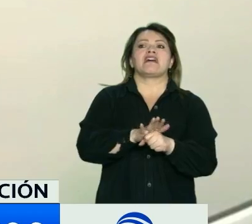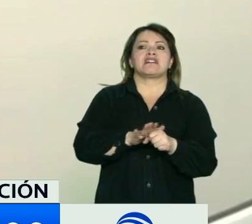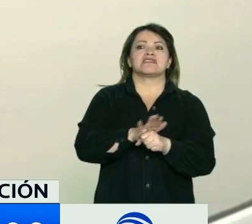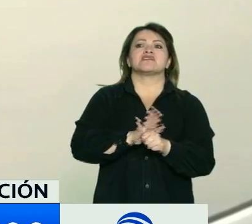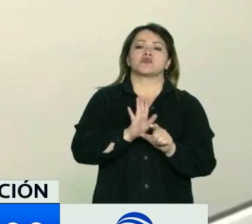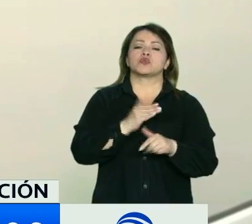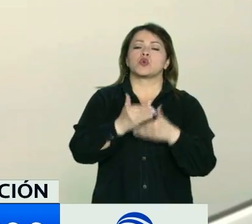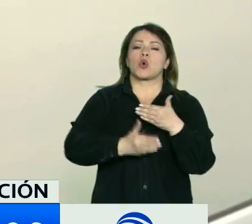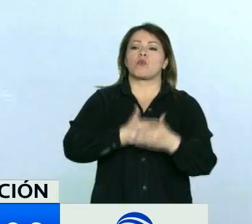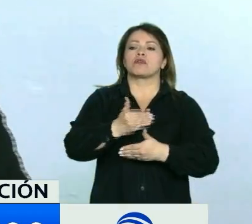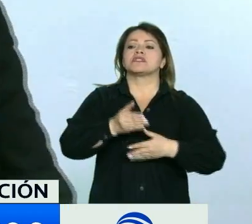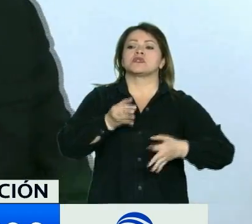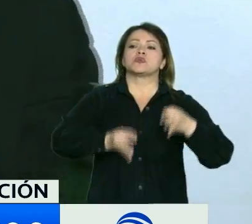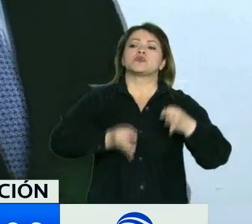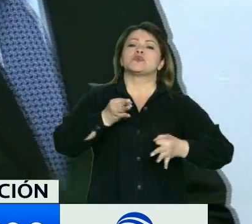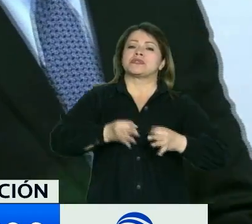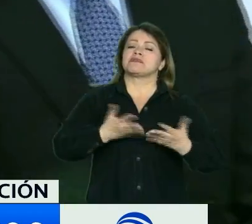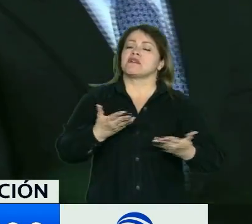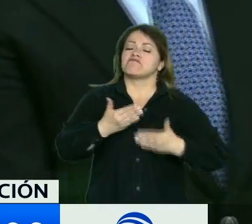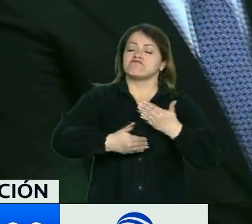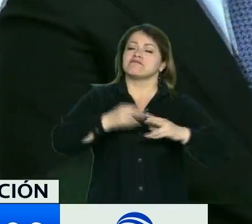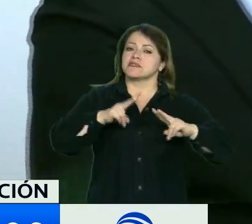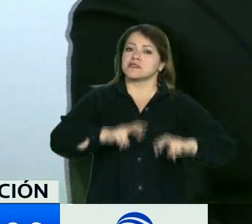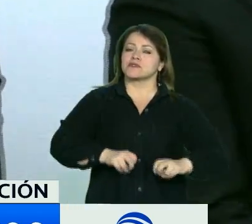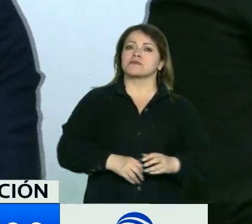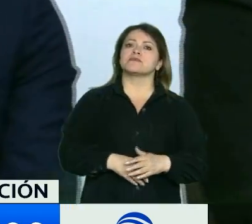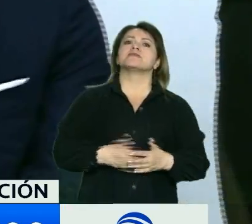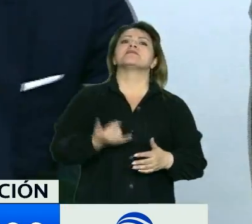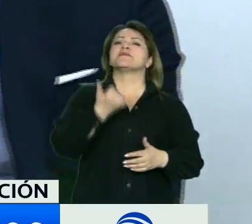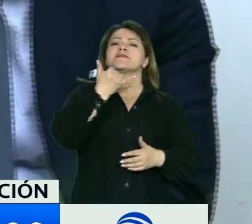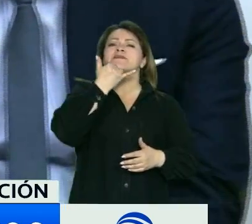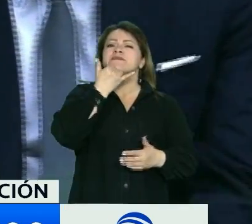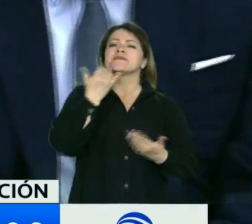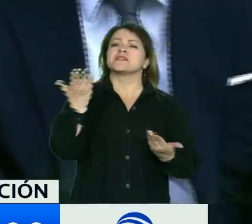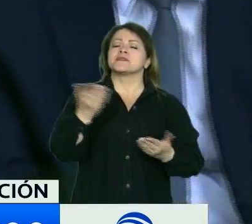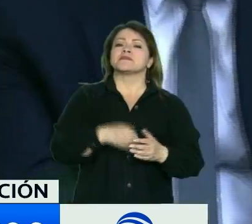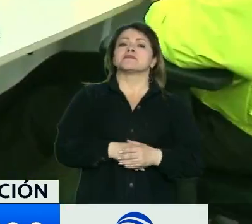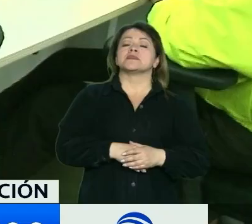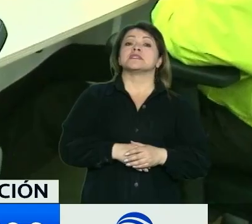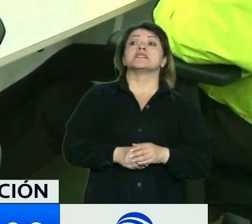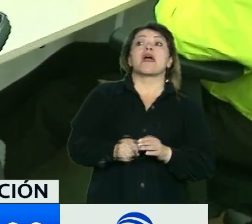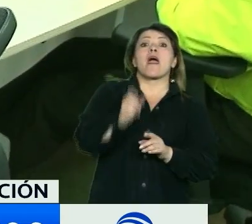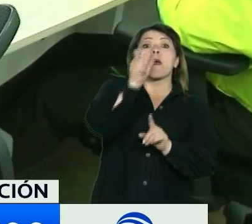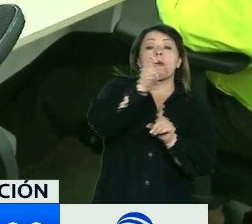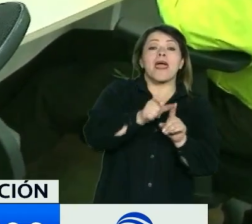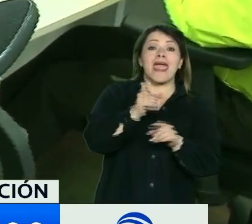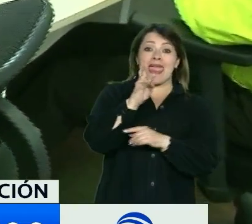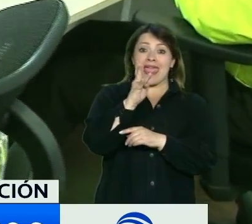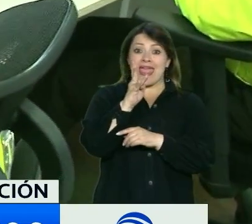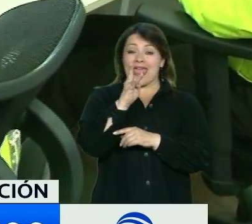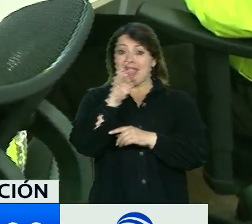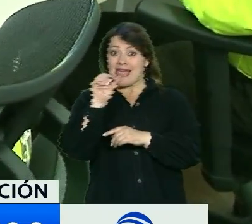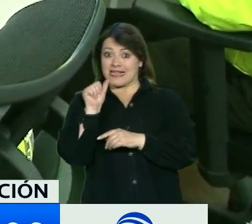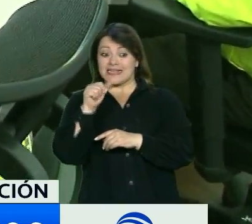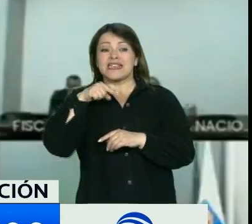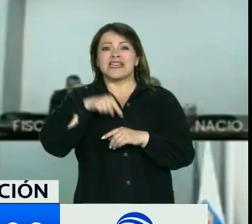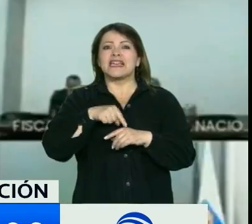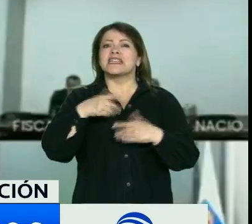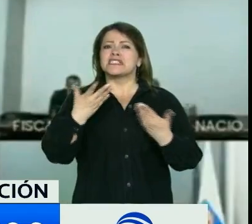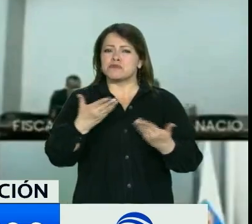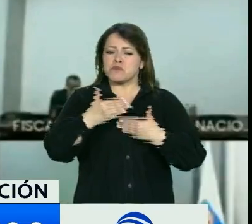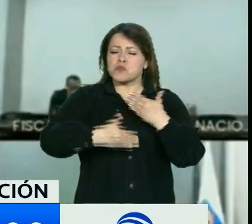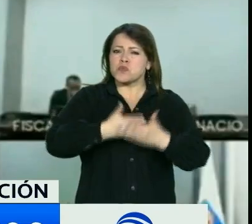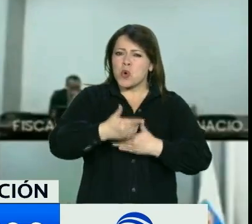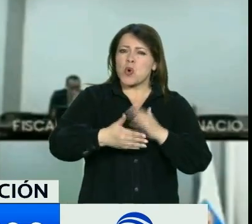judicial así lo autorice. Las actividades en las que habrían incurrido sería el perfilamiento y hackeo de las cuentas personales de Laura Ojeda